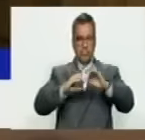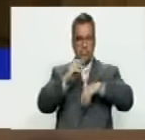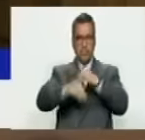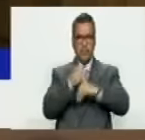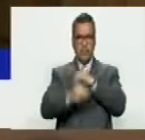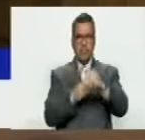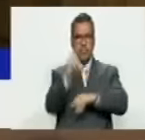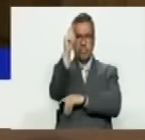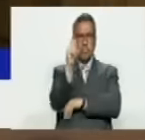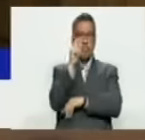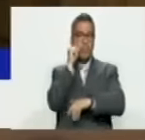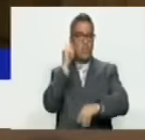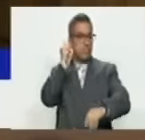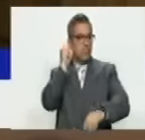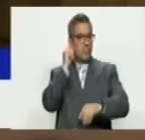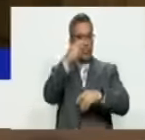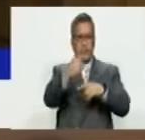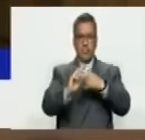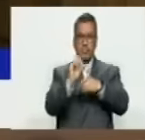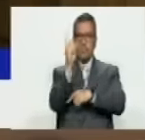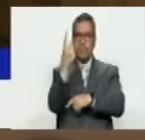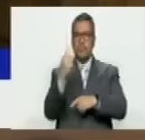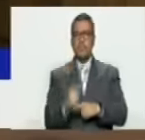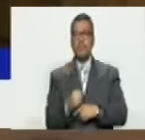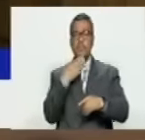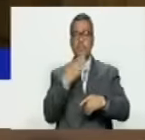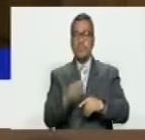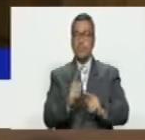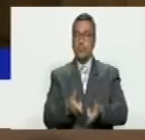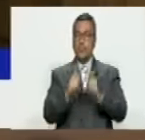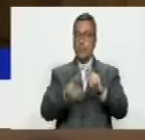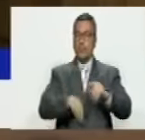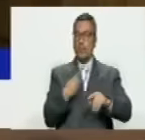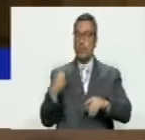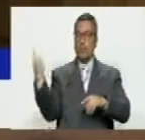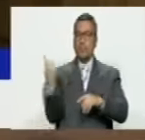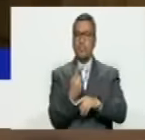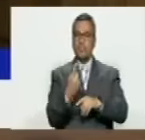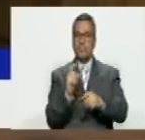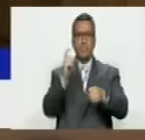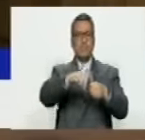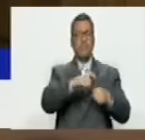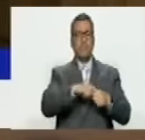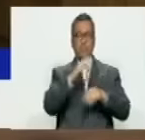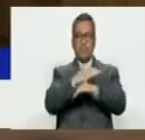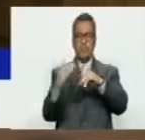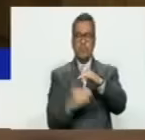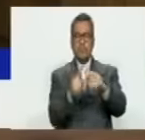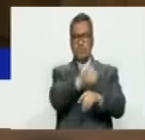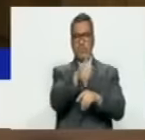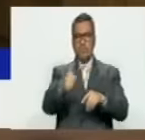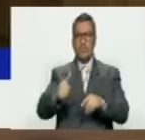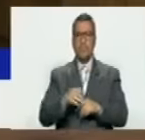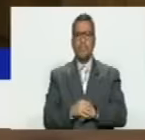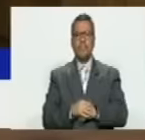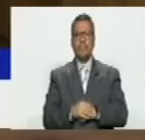suscritas por las diputadas y los diputados principales, solicitando permiso para ausentarse e incorporar a sus suplentes respectivos.